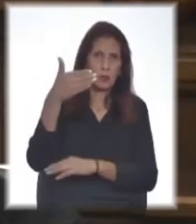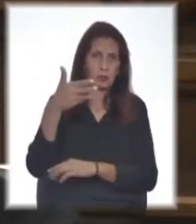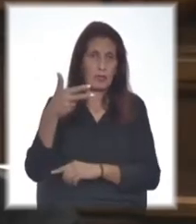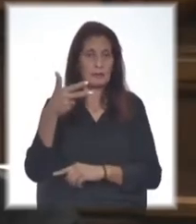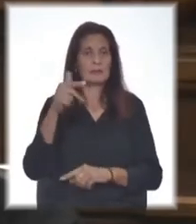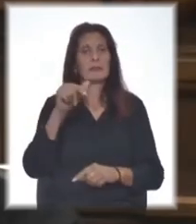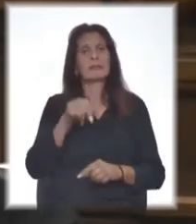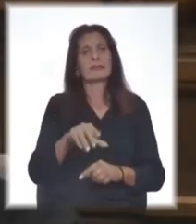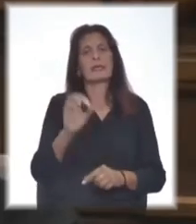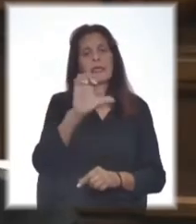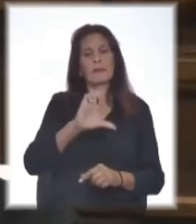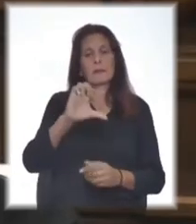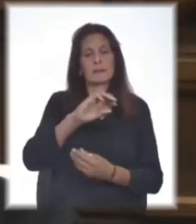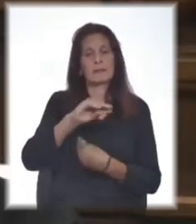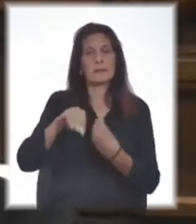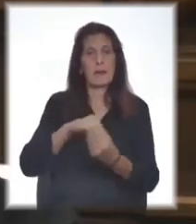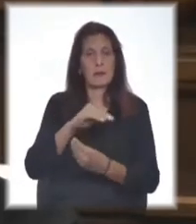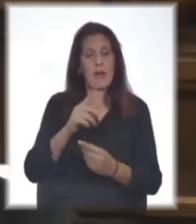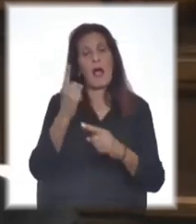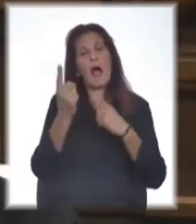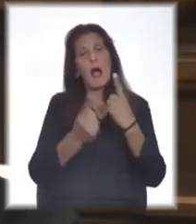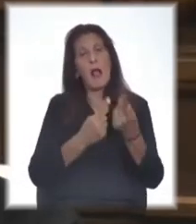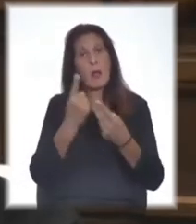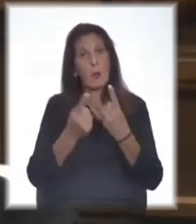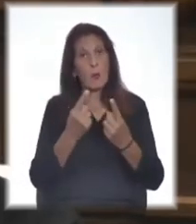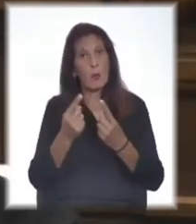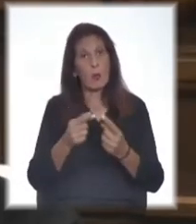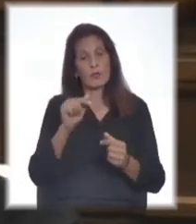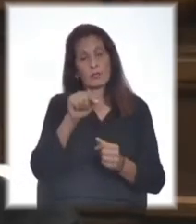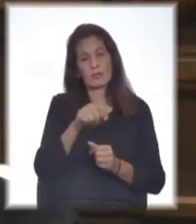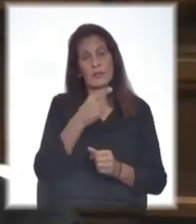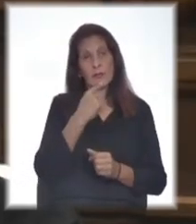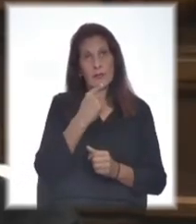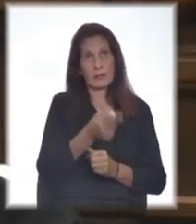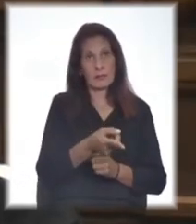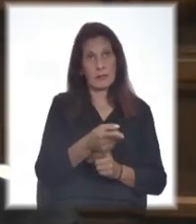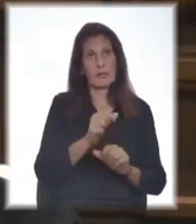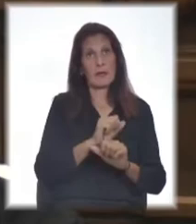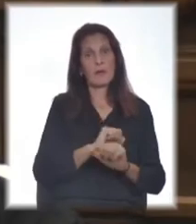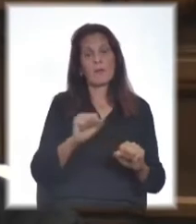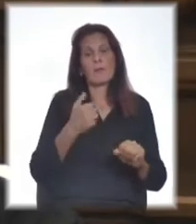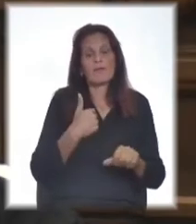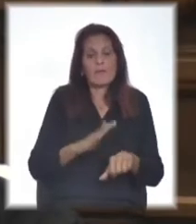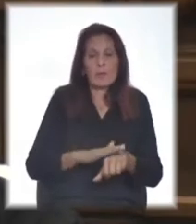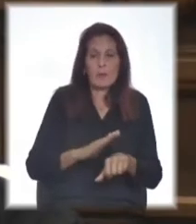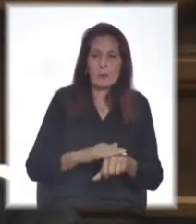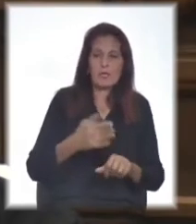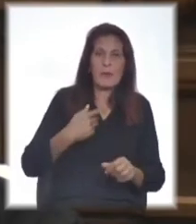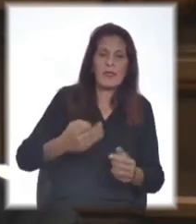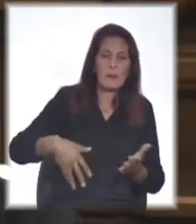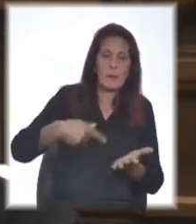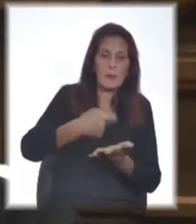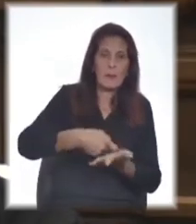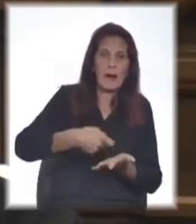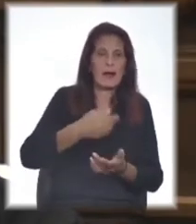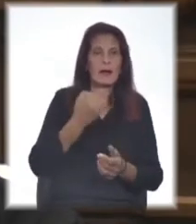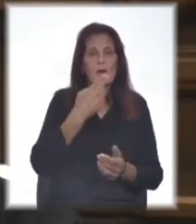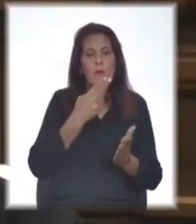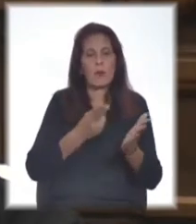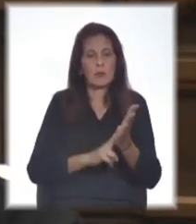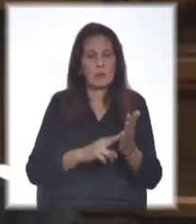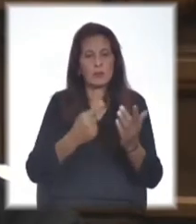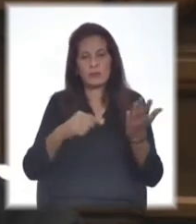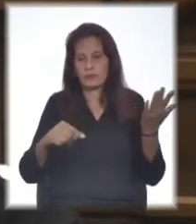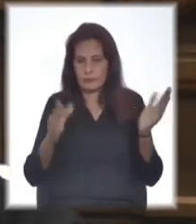generalmente empresas familiares. Algunos de ellos han advertido que ni siquiera podrán hacerse cargo de los tributos departamentales como la contribución